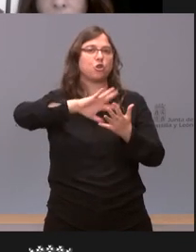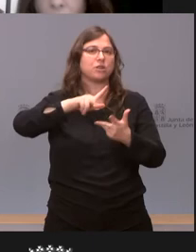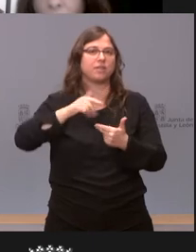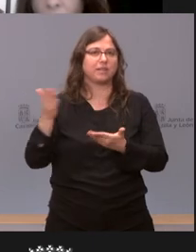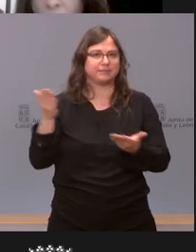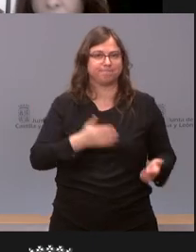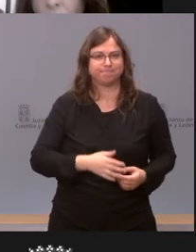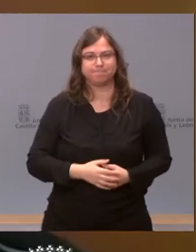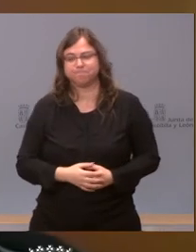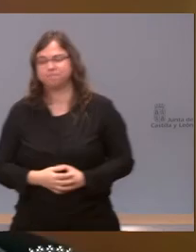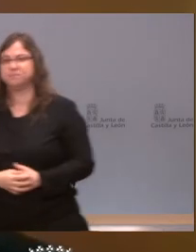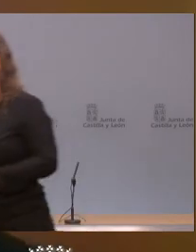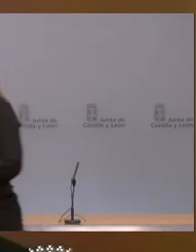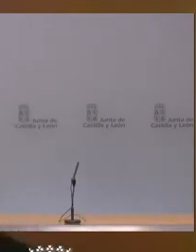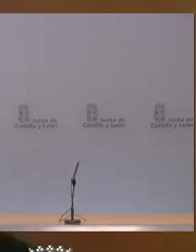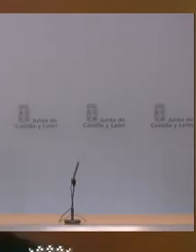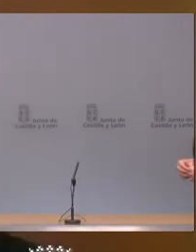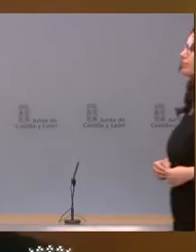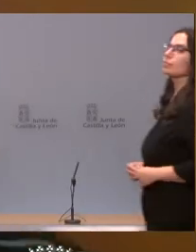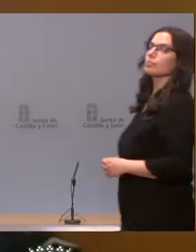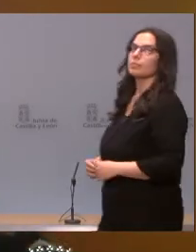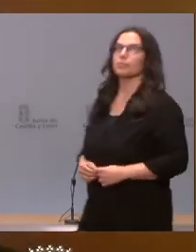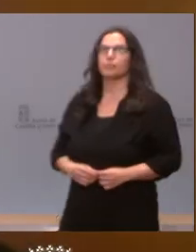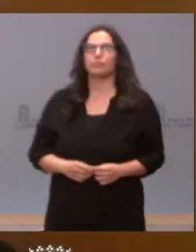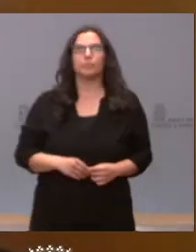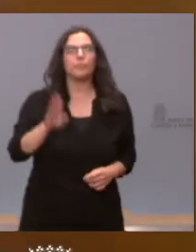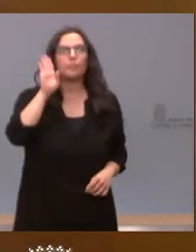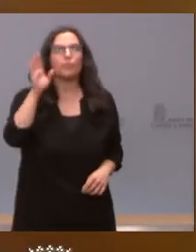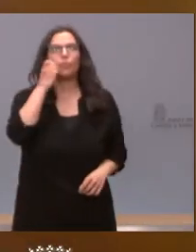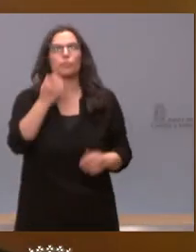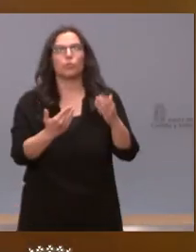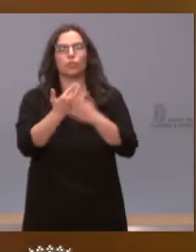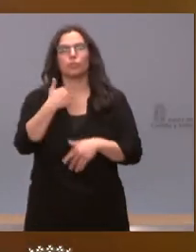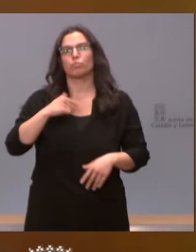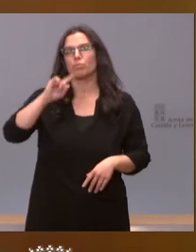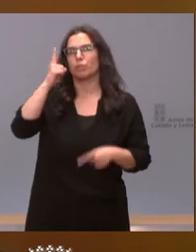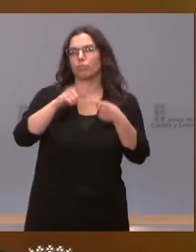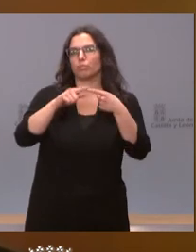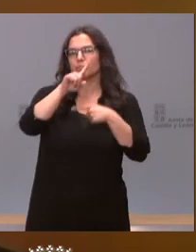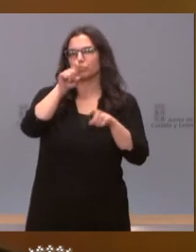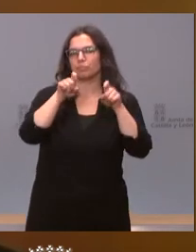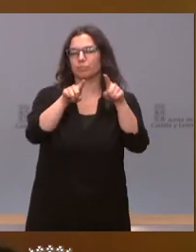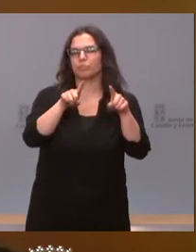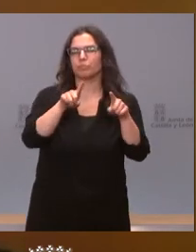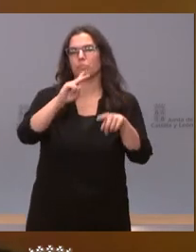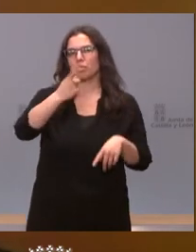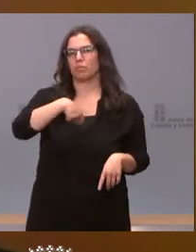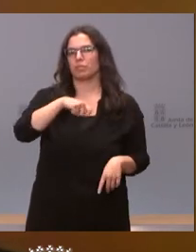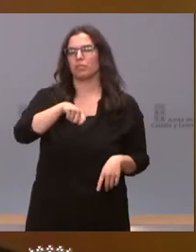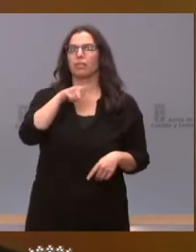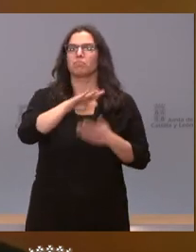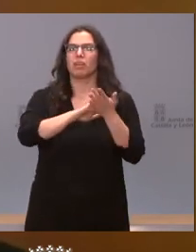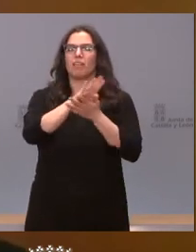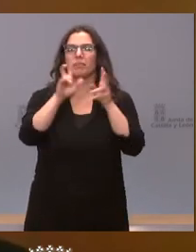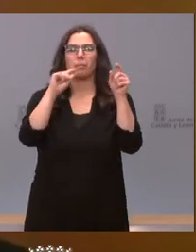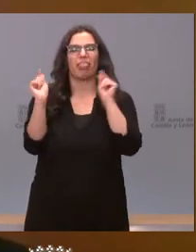adelante buenos días hola buenos días yo la primera pregunta que quería hacer el vicepresidente IGEA hablaba de debates filosóficos